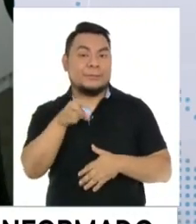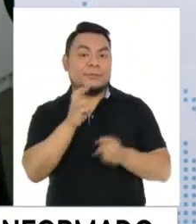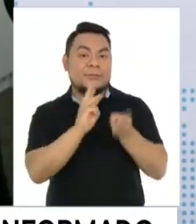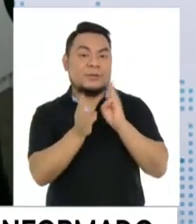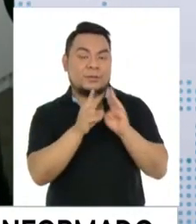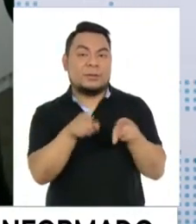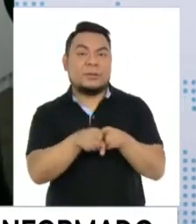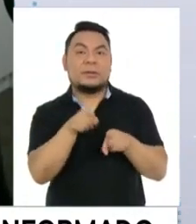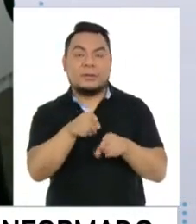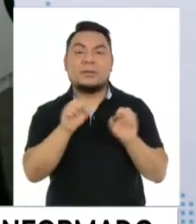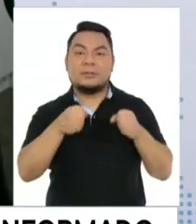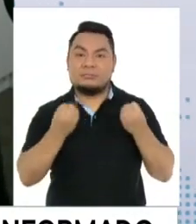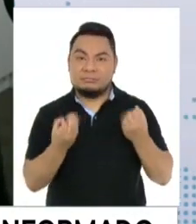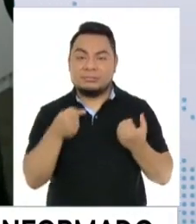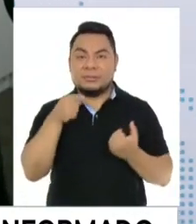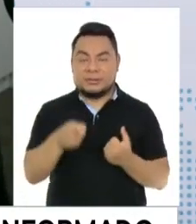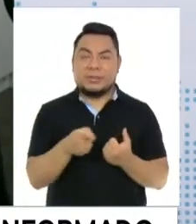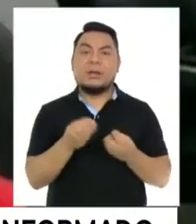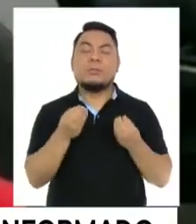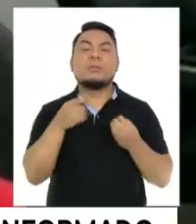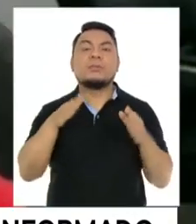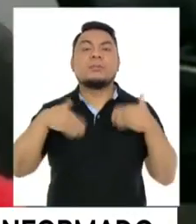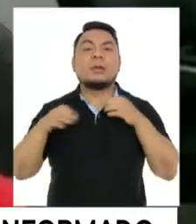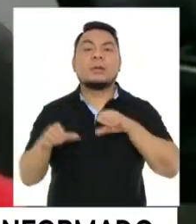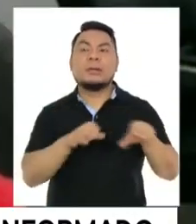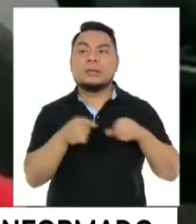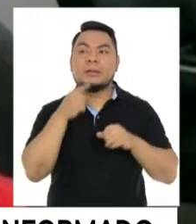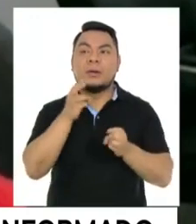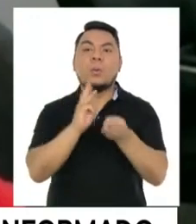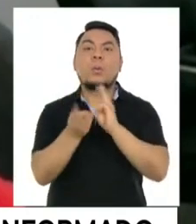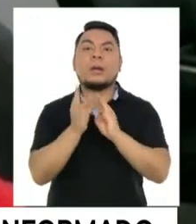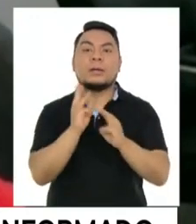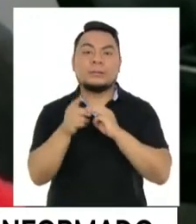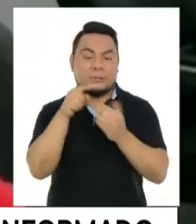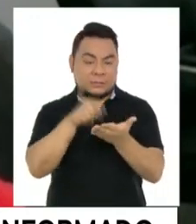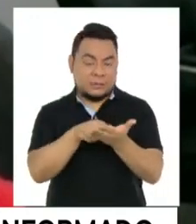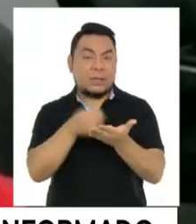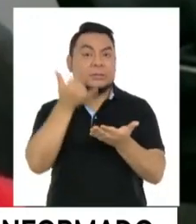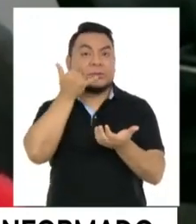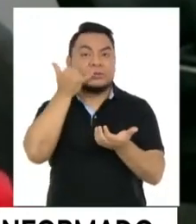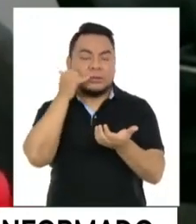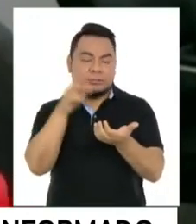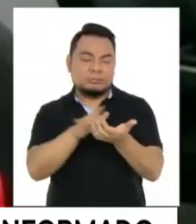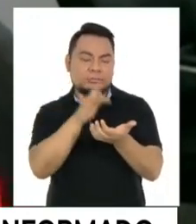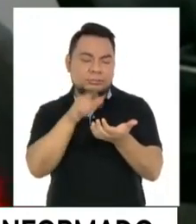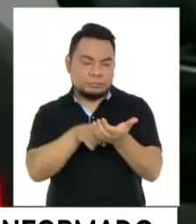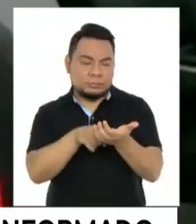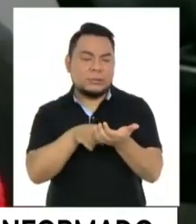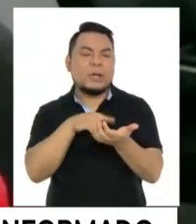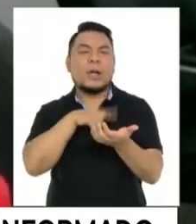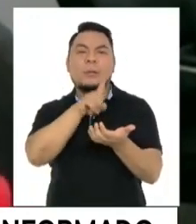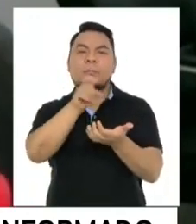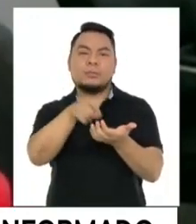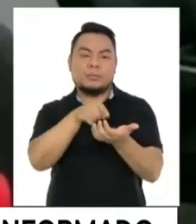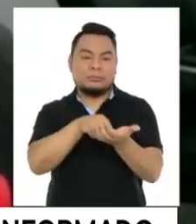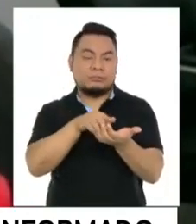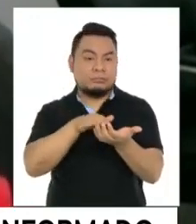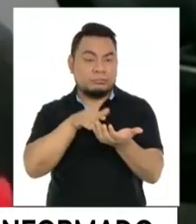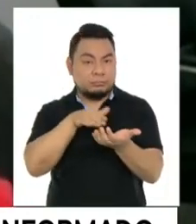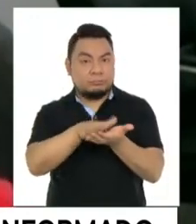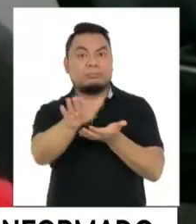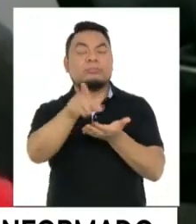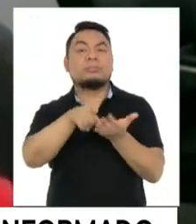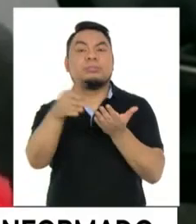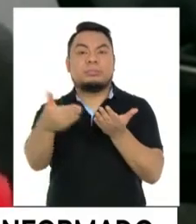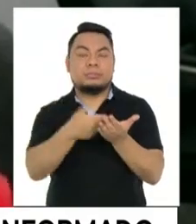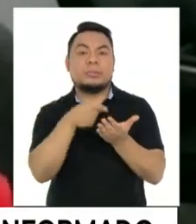la ventaja de esta herramienta porque lo podemos hacer vía WhatsApp, desde el celular, y podemos nosotros agregar